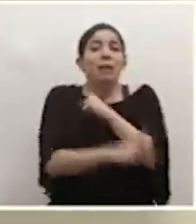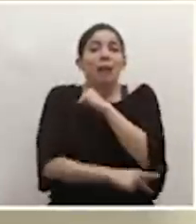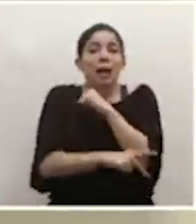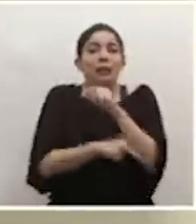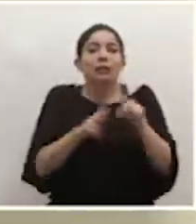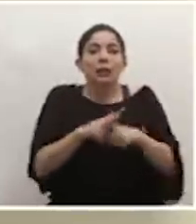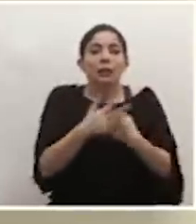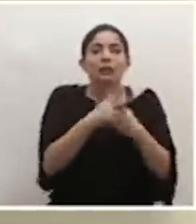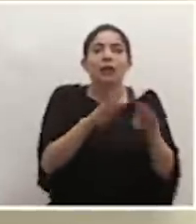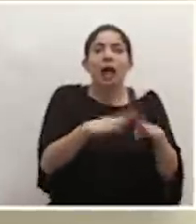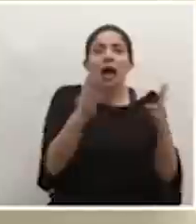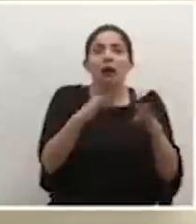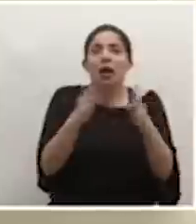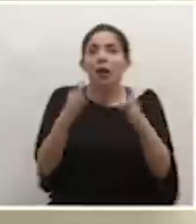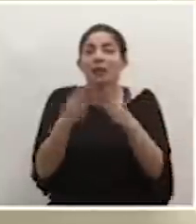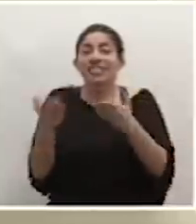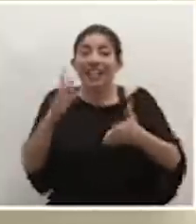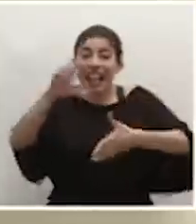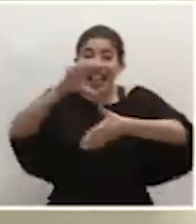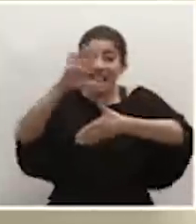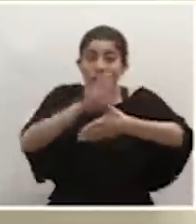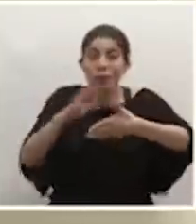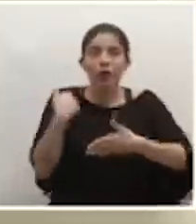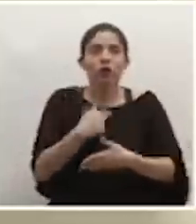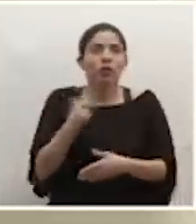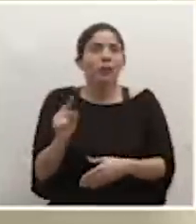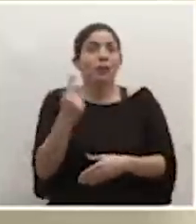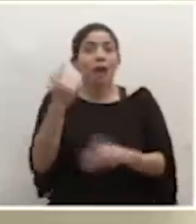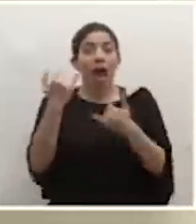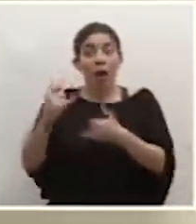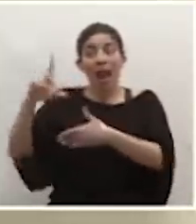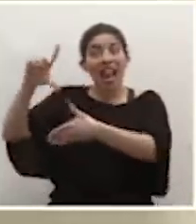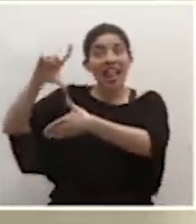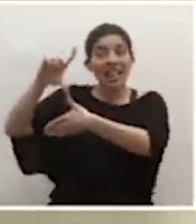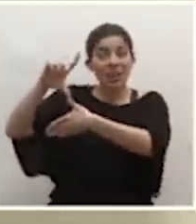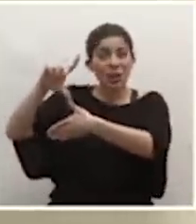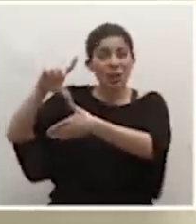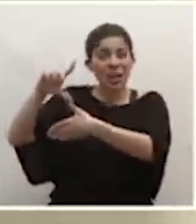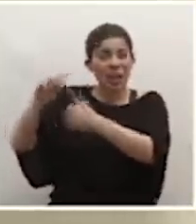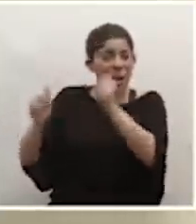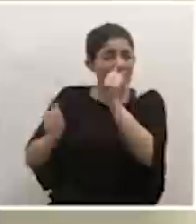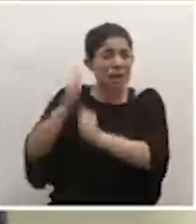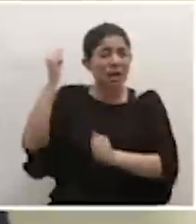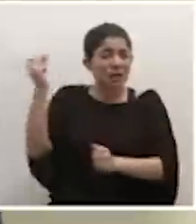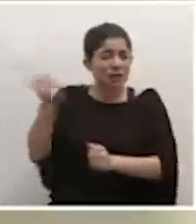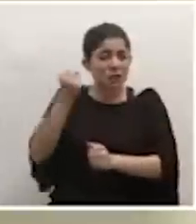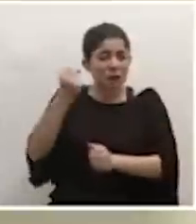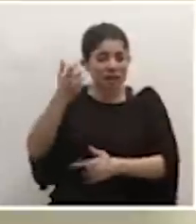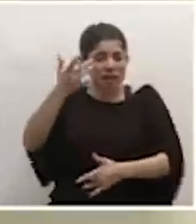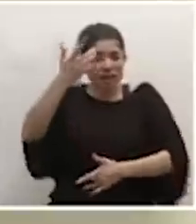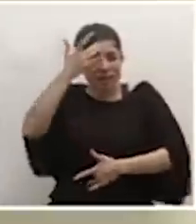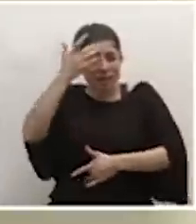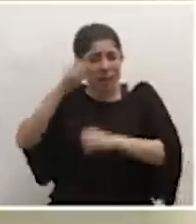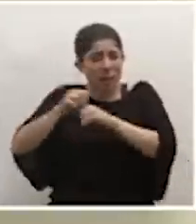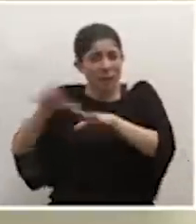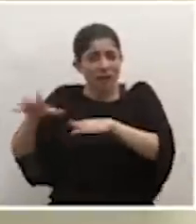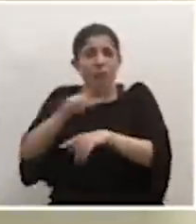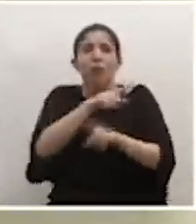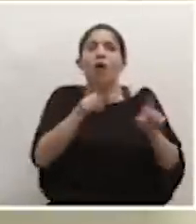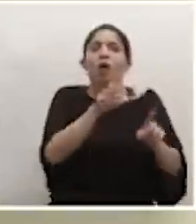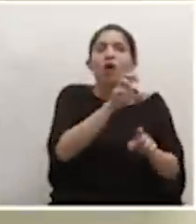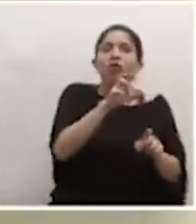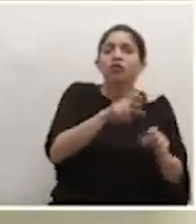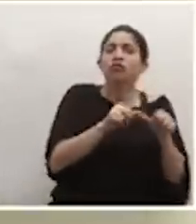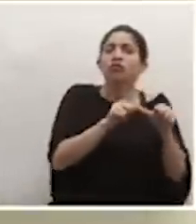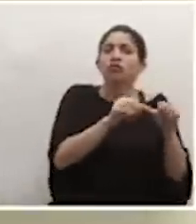aperturar muchos de los servicios en toda Latinoamérica y que en este momento Latinoamérica está en el epicentro mundial de la pandemia, y aún así Costa Rica está